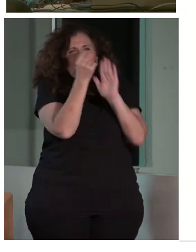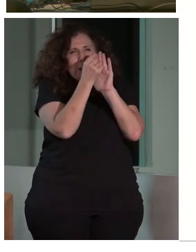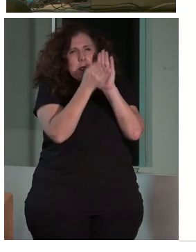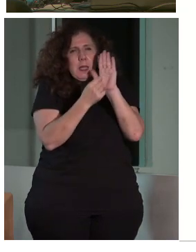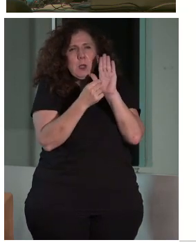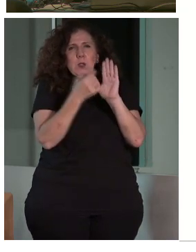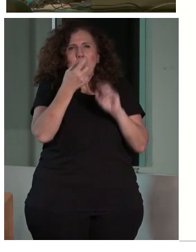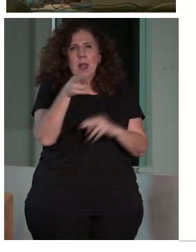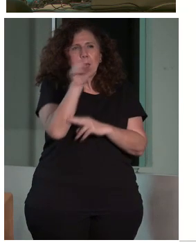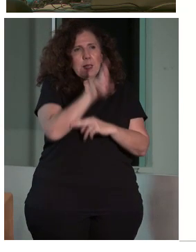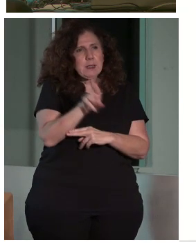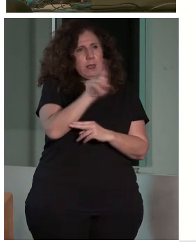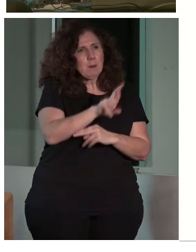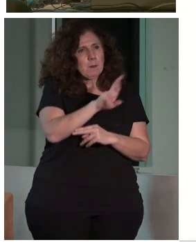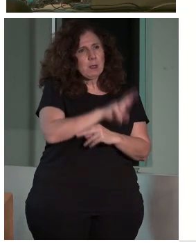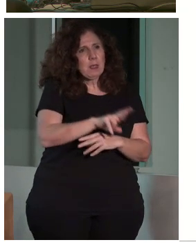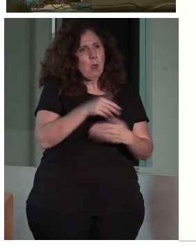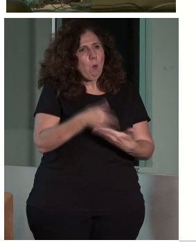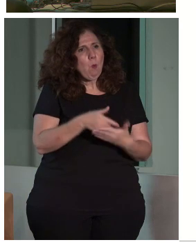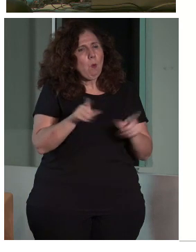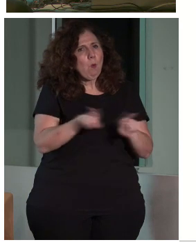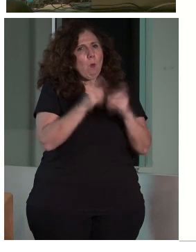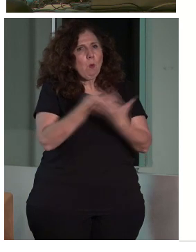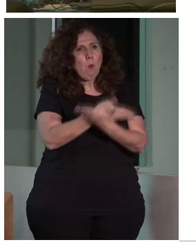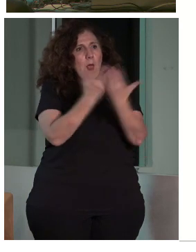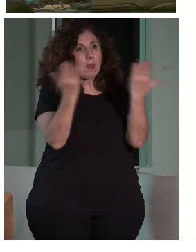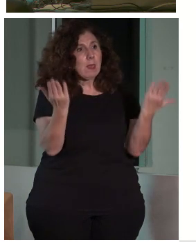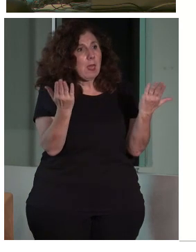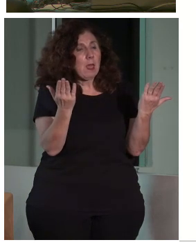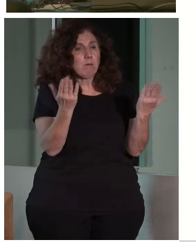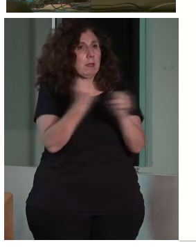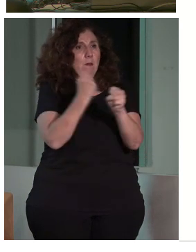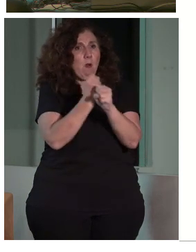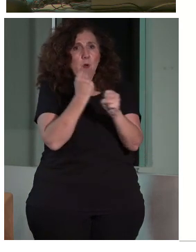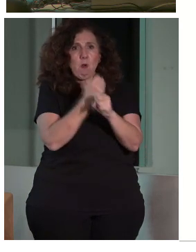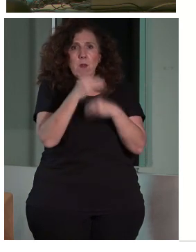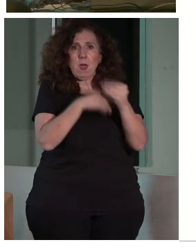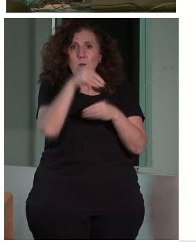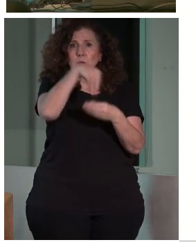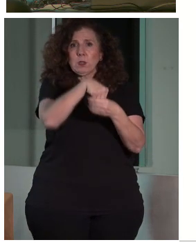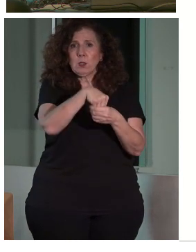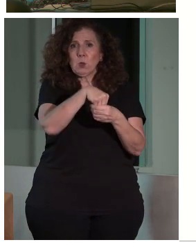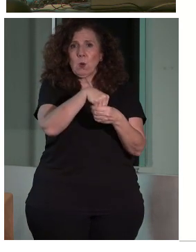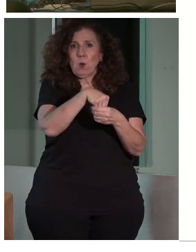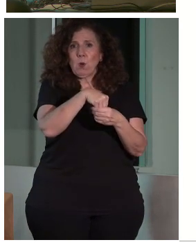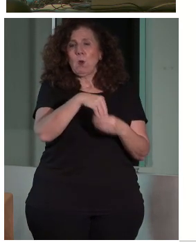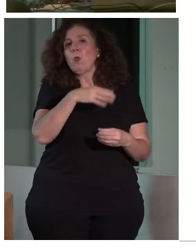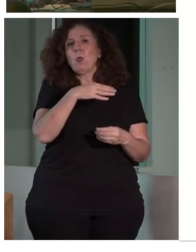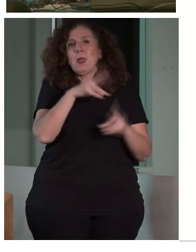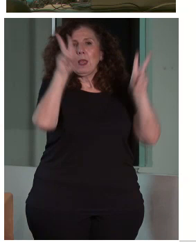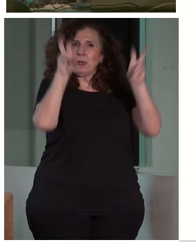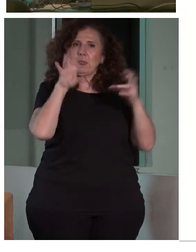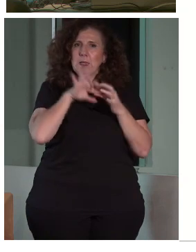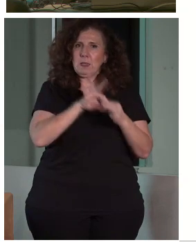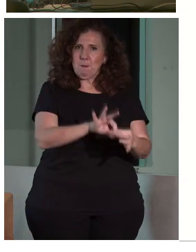repiten en cualquier actuación que vayamos a hacer y que nos vayamos a plantear con respecto a este tema,